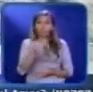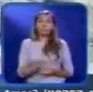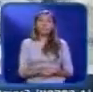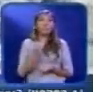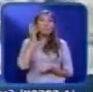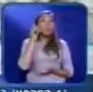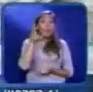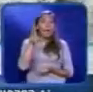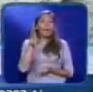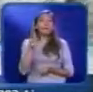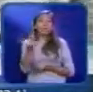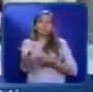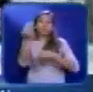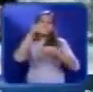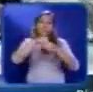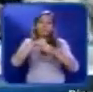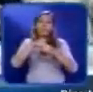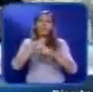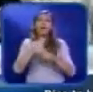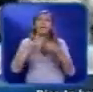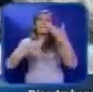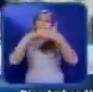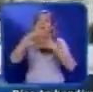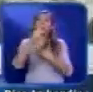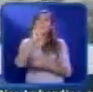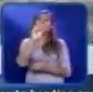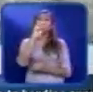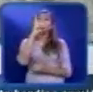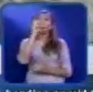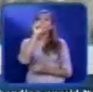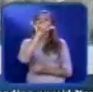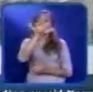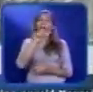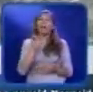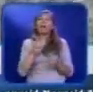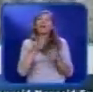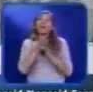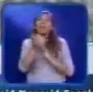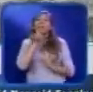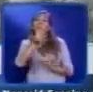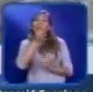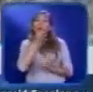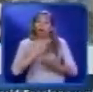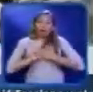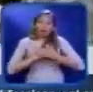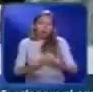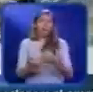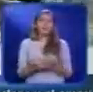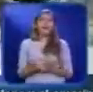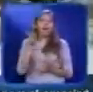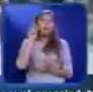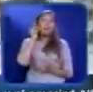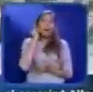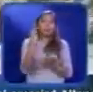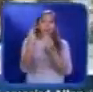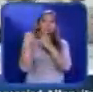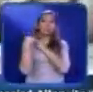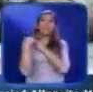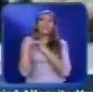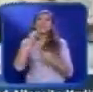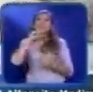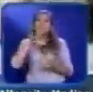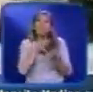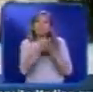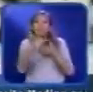se unirá al programa Today a partir de septiembre como corresponsal colaboradora ella se encargará de cubrir historias de interés